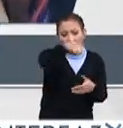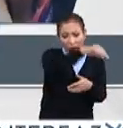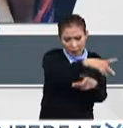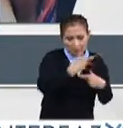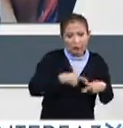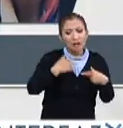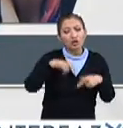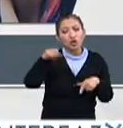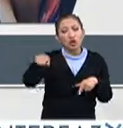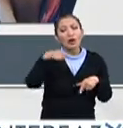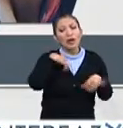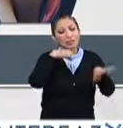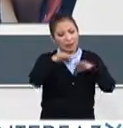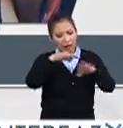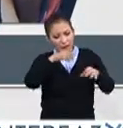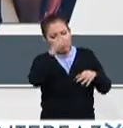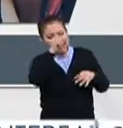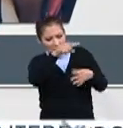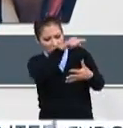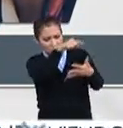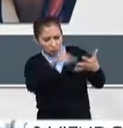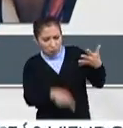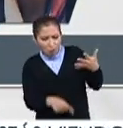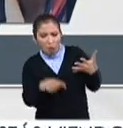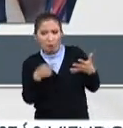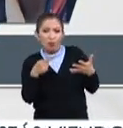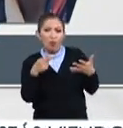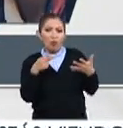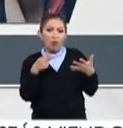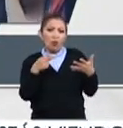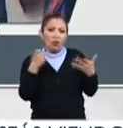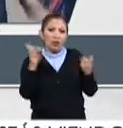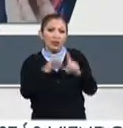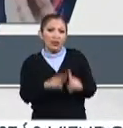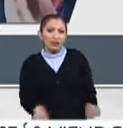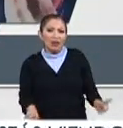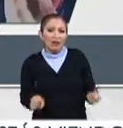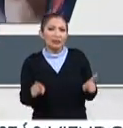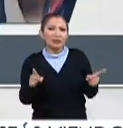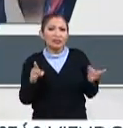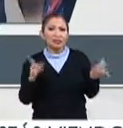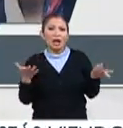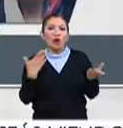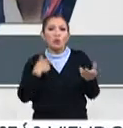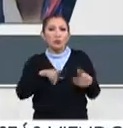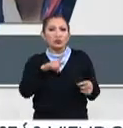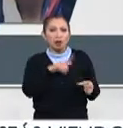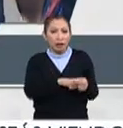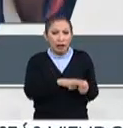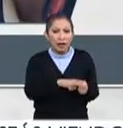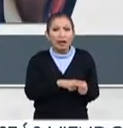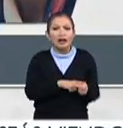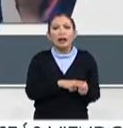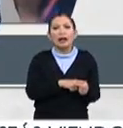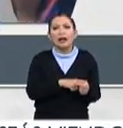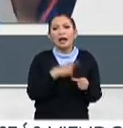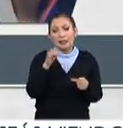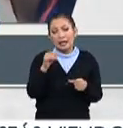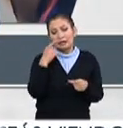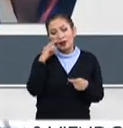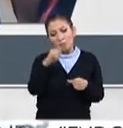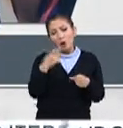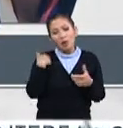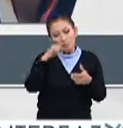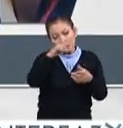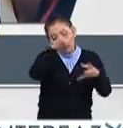gente que los ha estado trabajando de manera diferente, de manera personal, y en esta ocasión van a